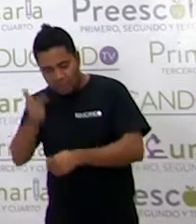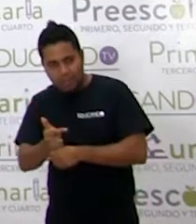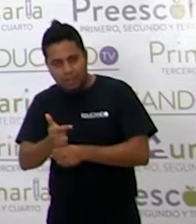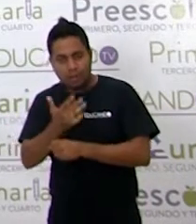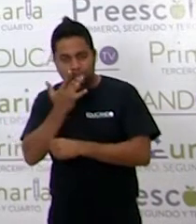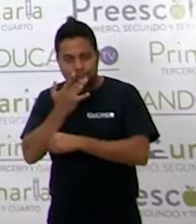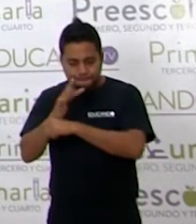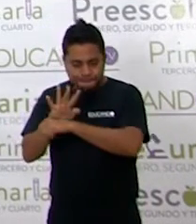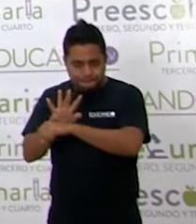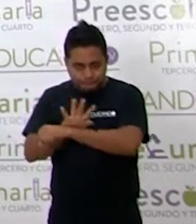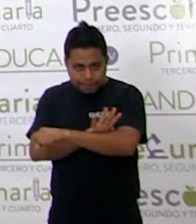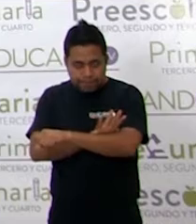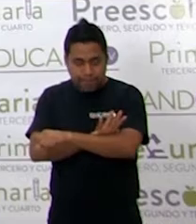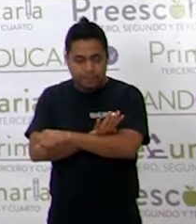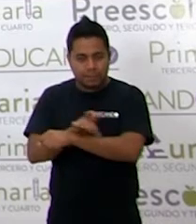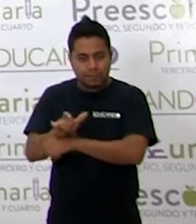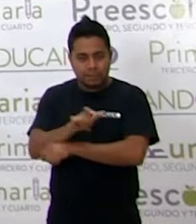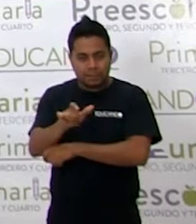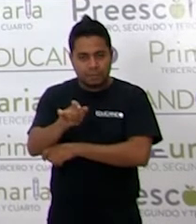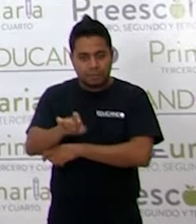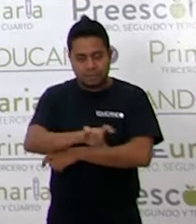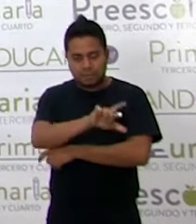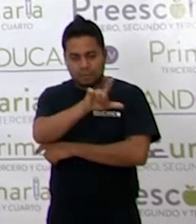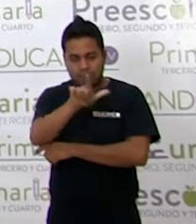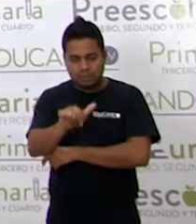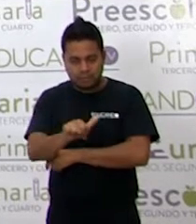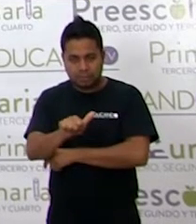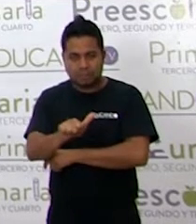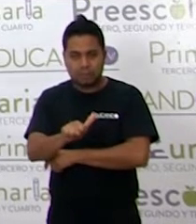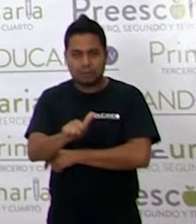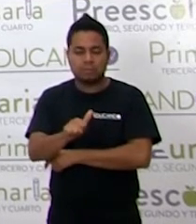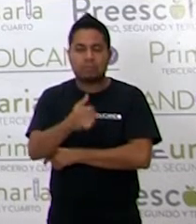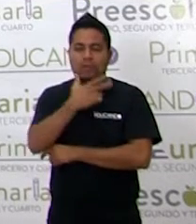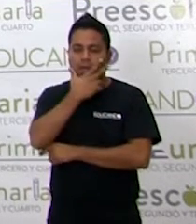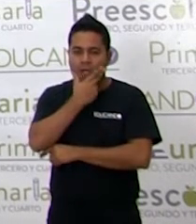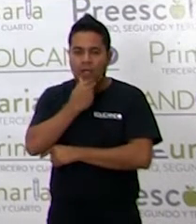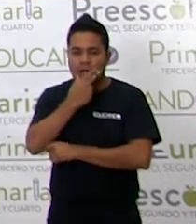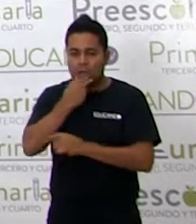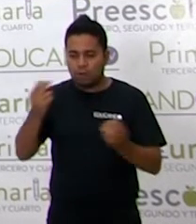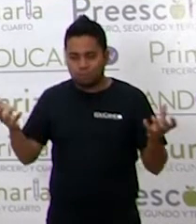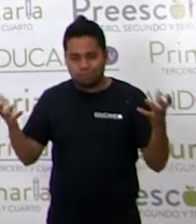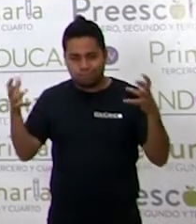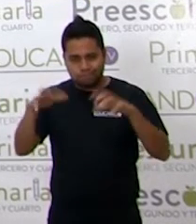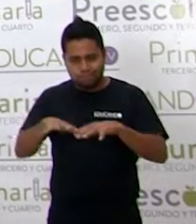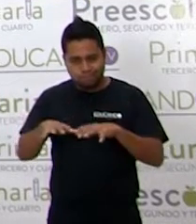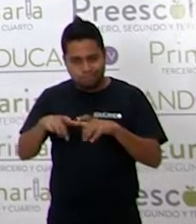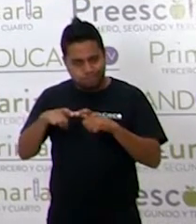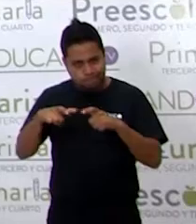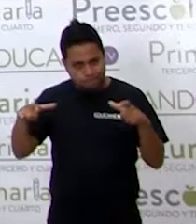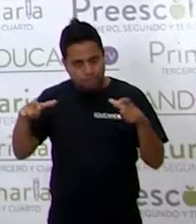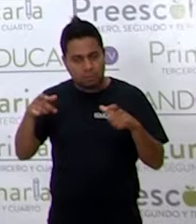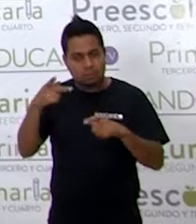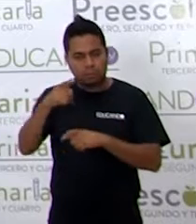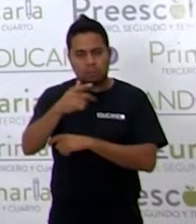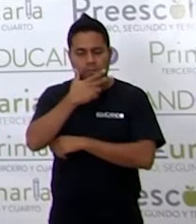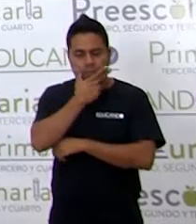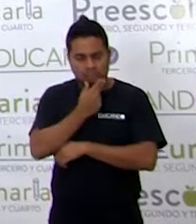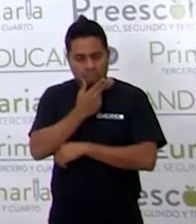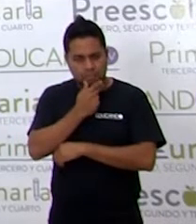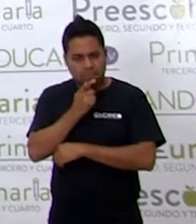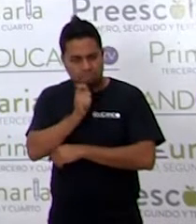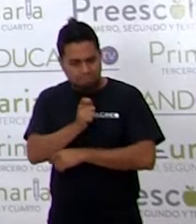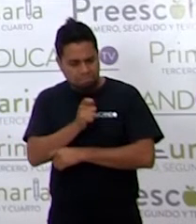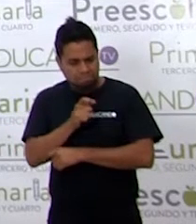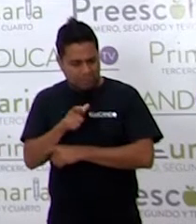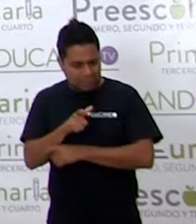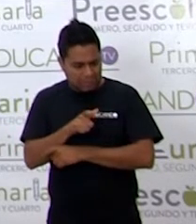aparecieron los hombres. Sin embargo, los hombres comenzaron a perseguir a